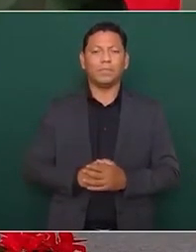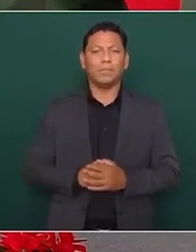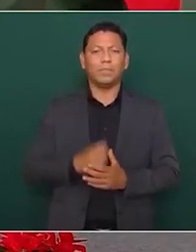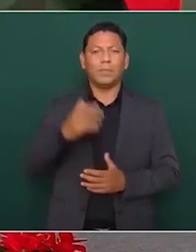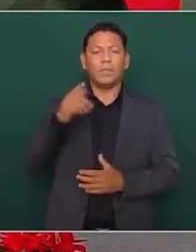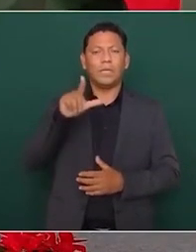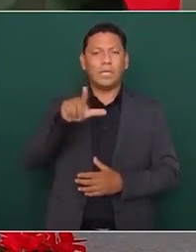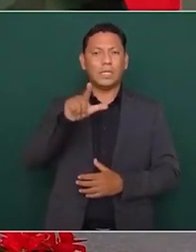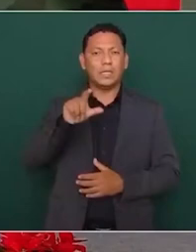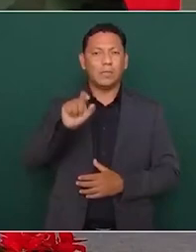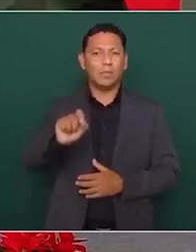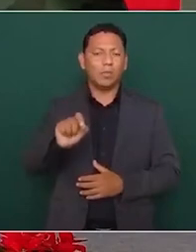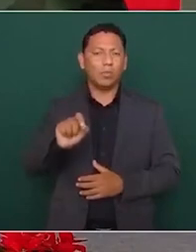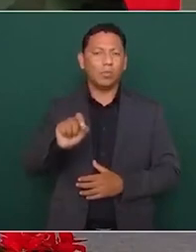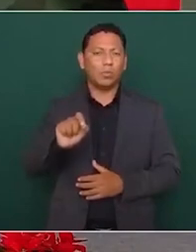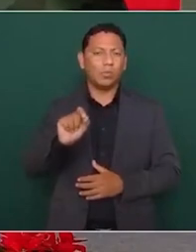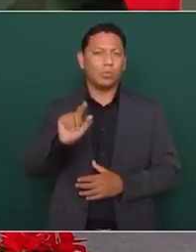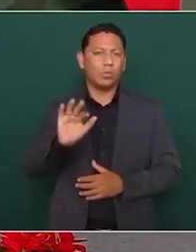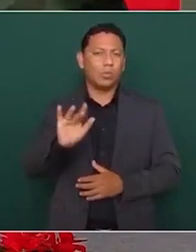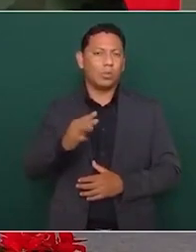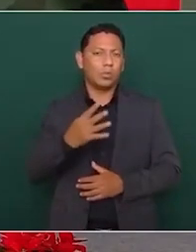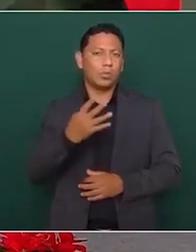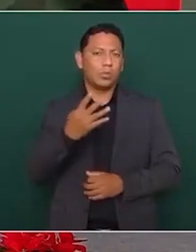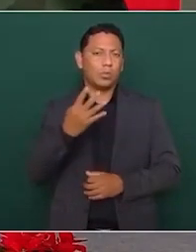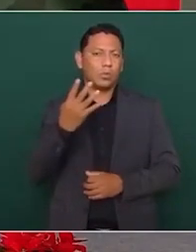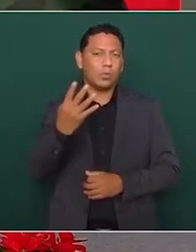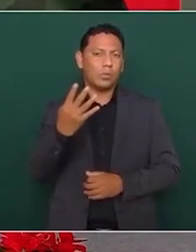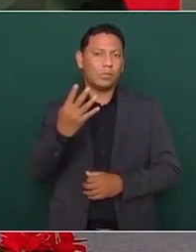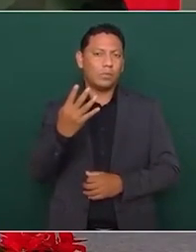17.54